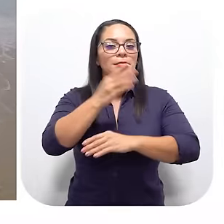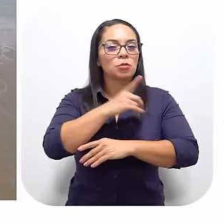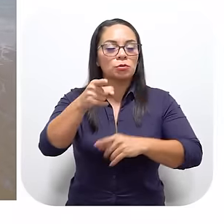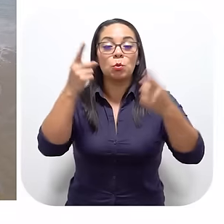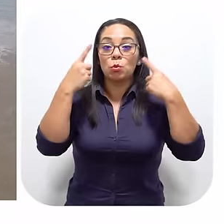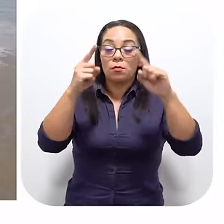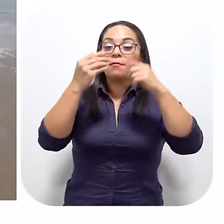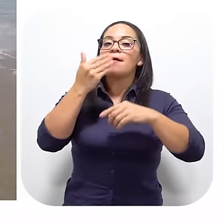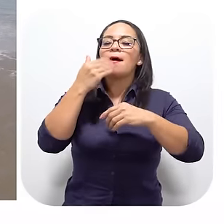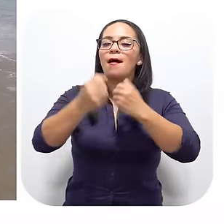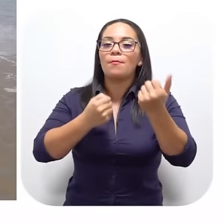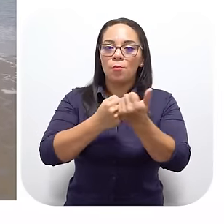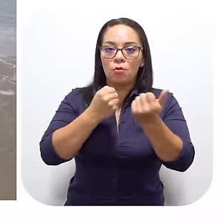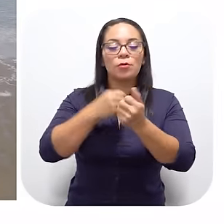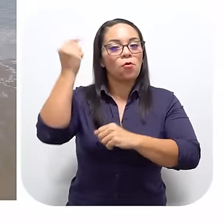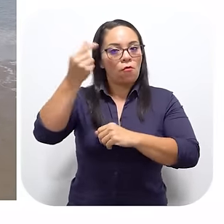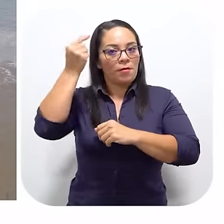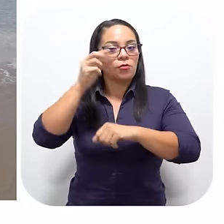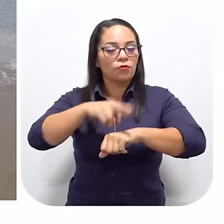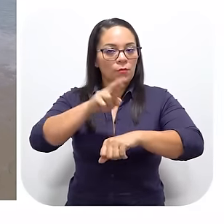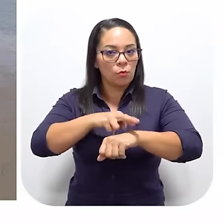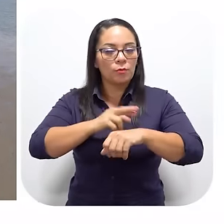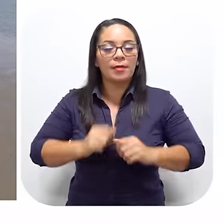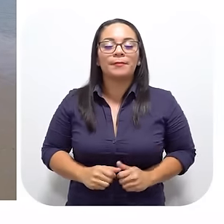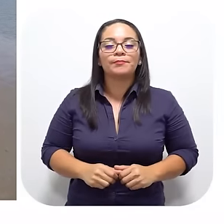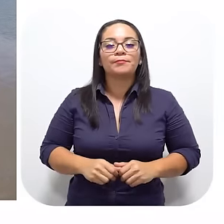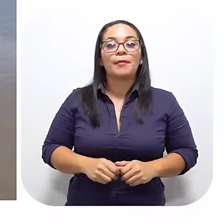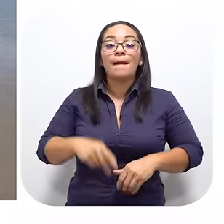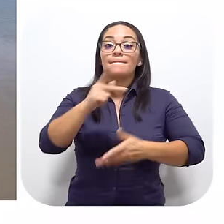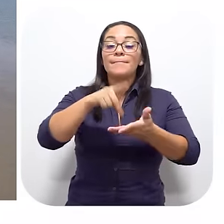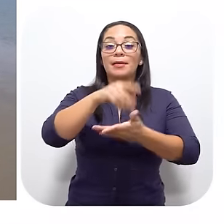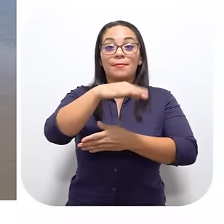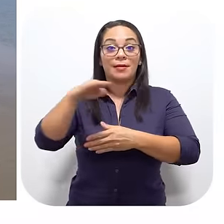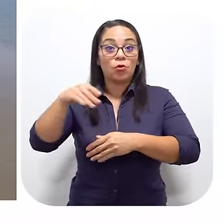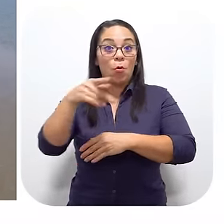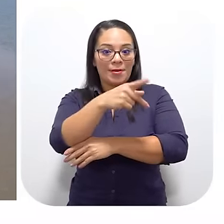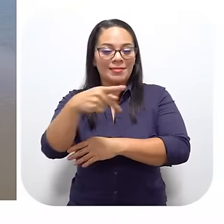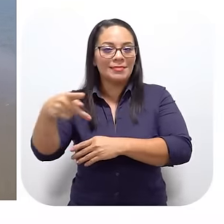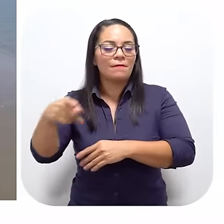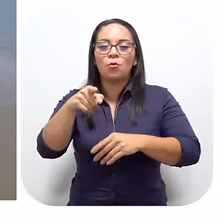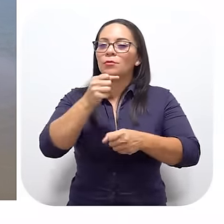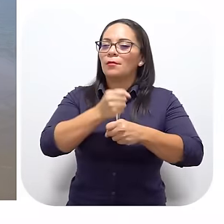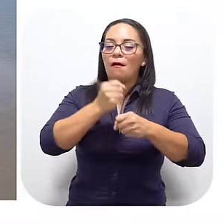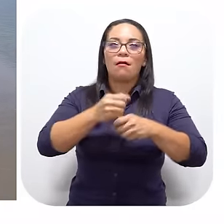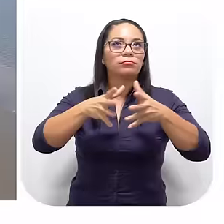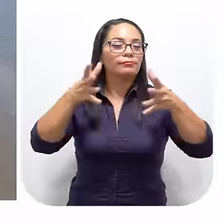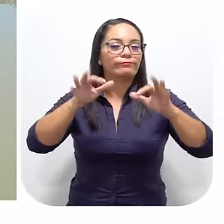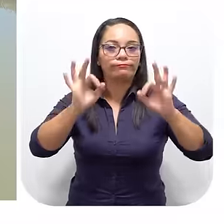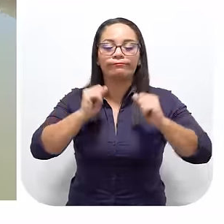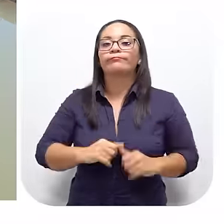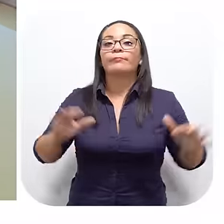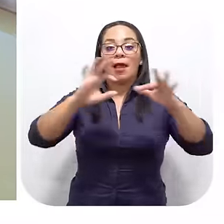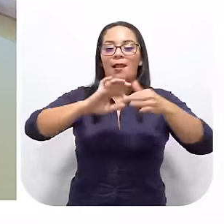Esto se pudo dar Gracias al apoyo Del gobierno de la república Parque Marino del Pacífico Que hizo un trabajo